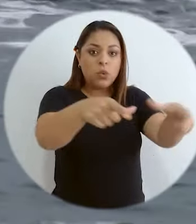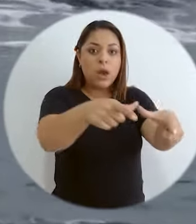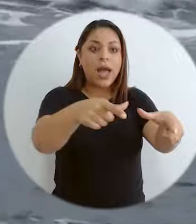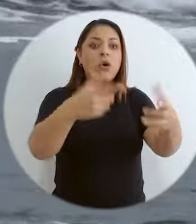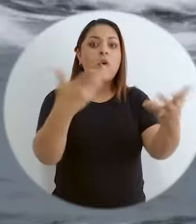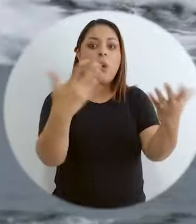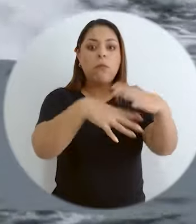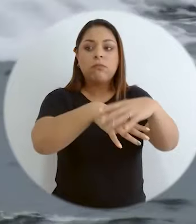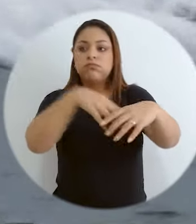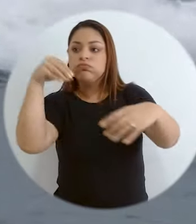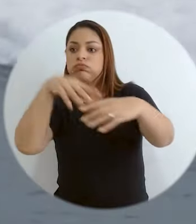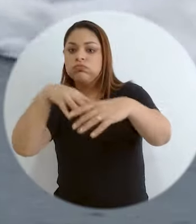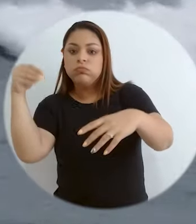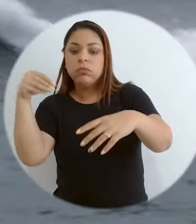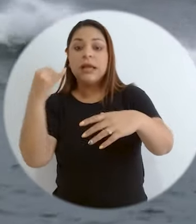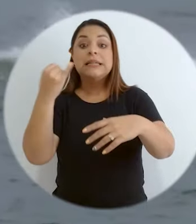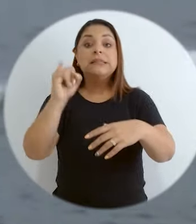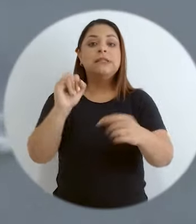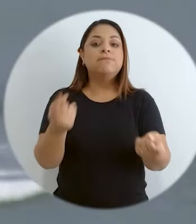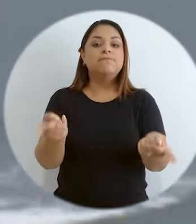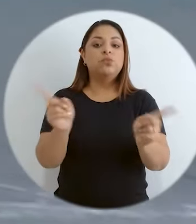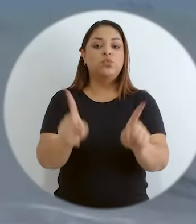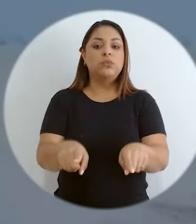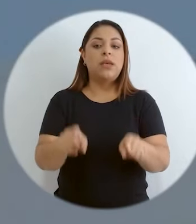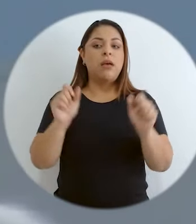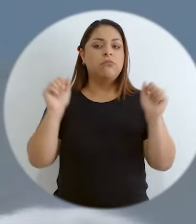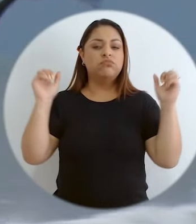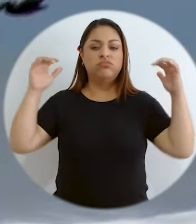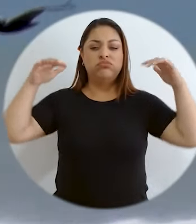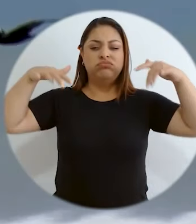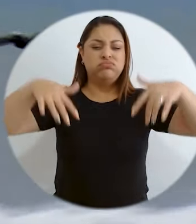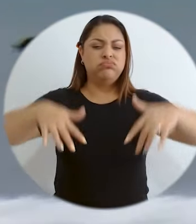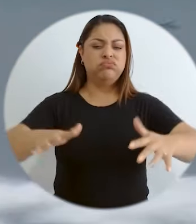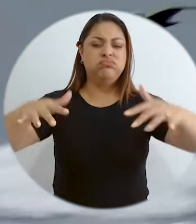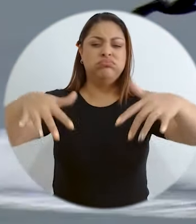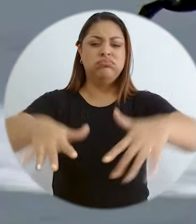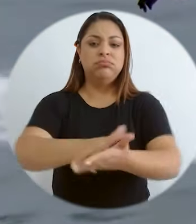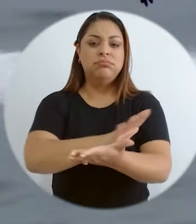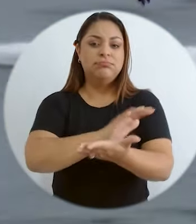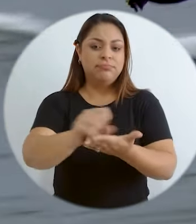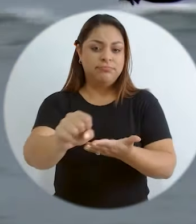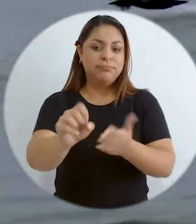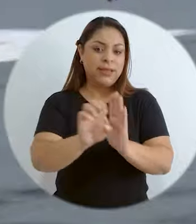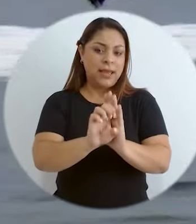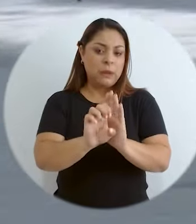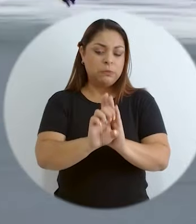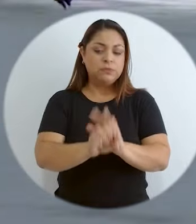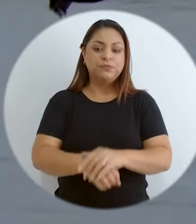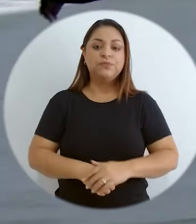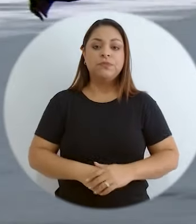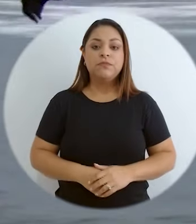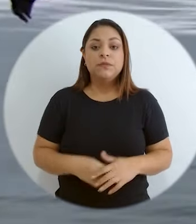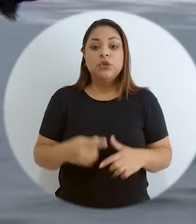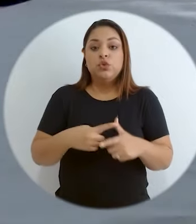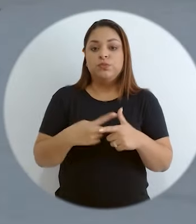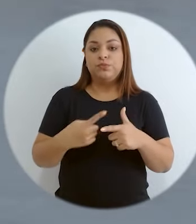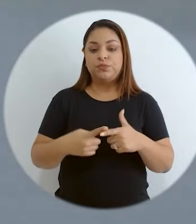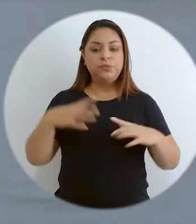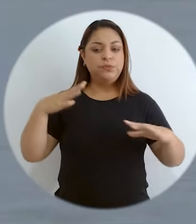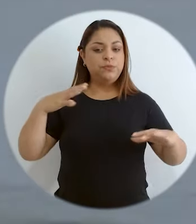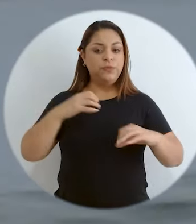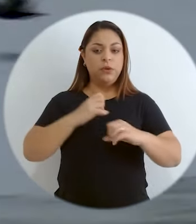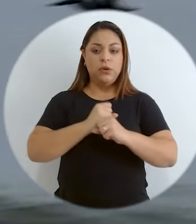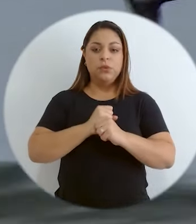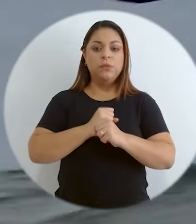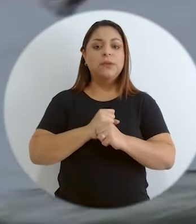determinado momento en la ocurrencia de un fenómeno de este tipo. Es decir, en palabras cortas, la seguridad marítima desde la visión